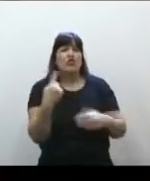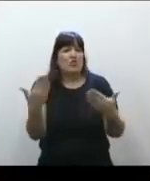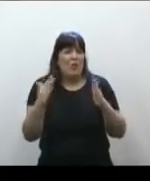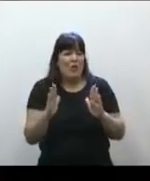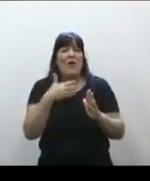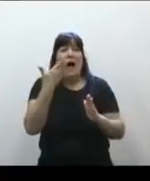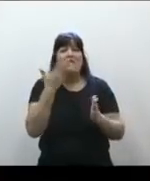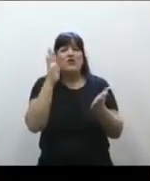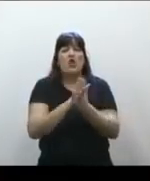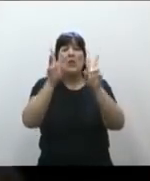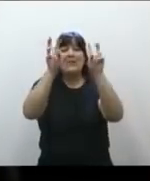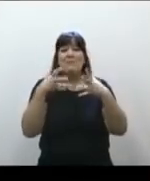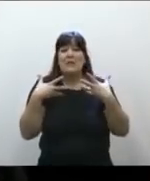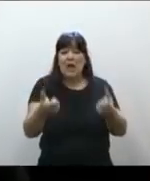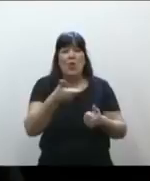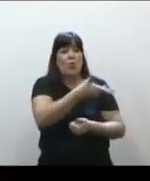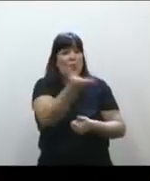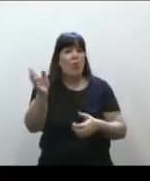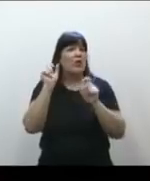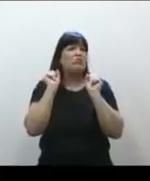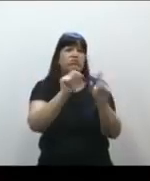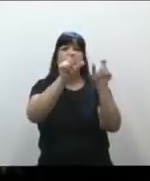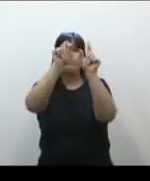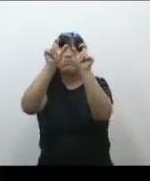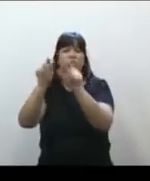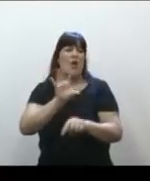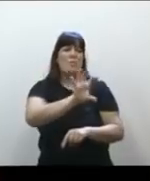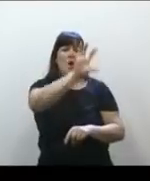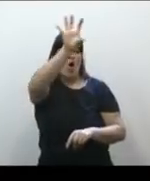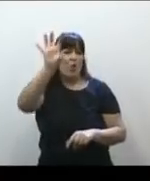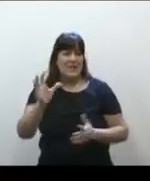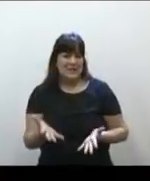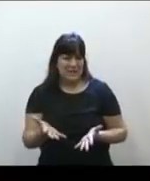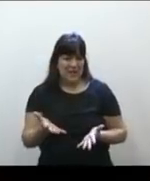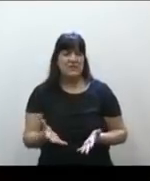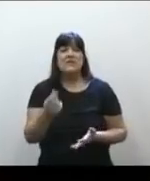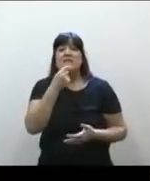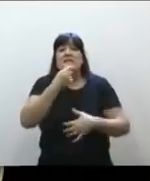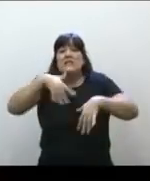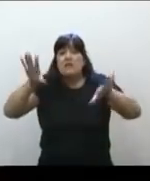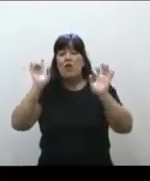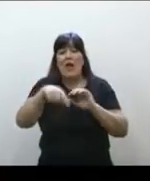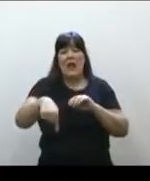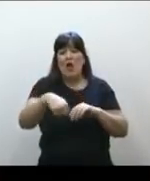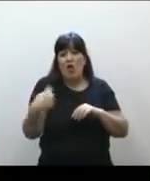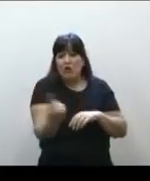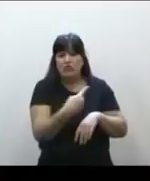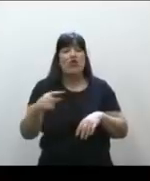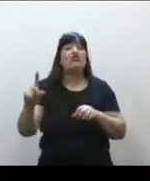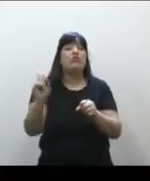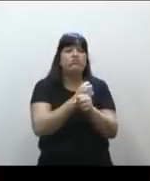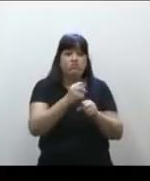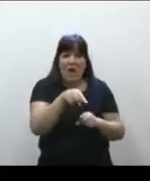habla de una cuestión de salud pública que es propia de las provincias, y en todo caso, si hubiéramos sancionado, tal cual está,